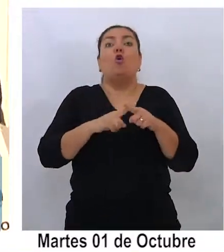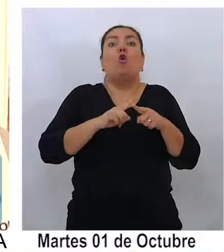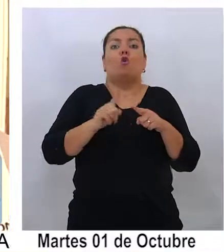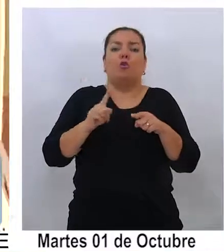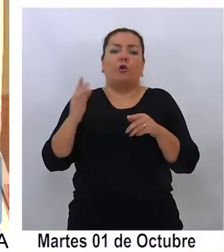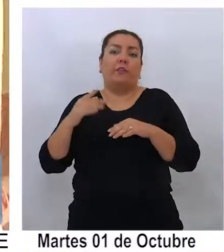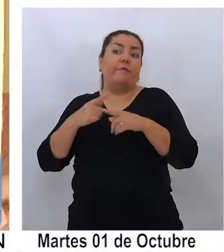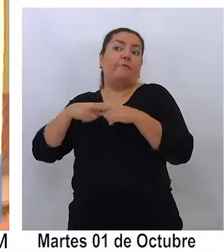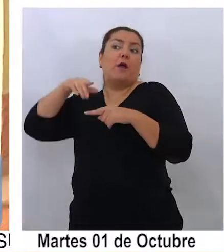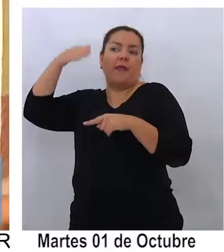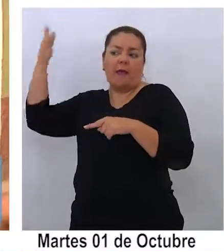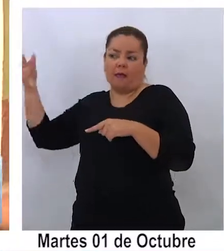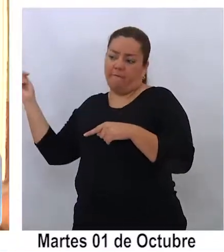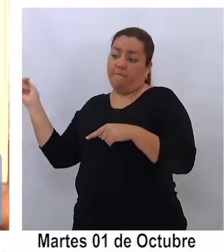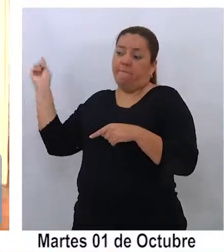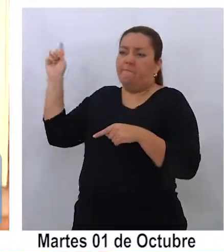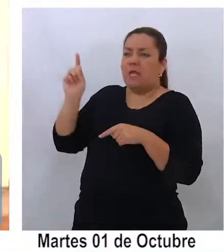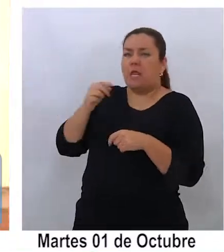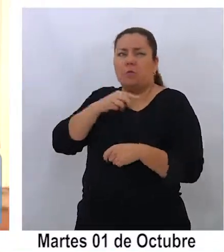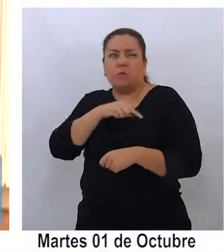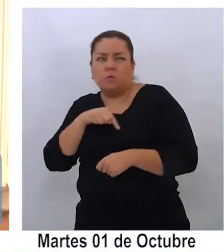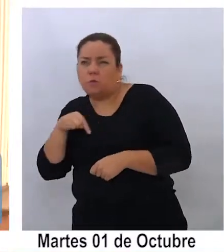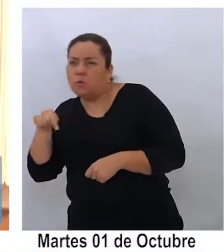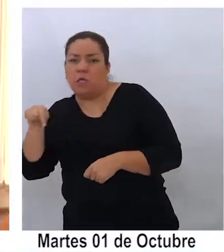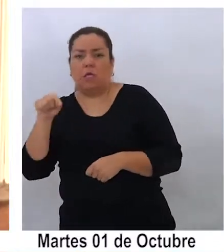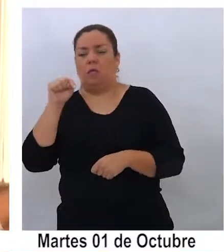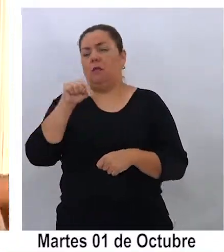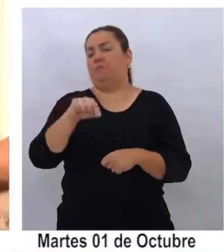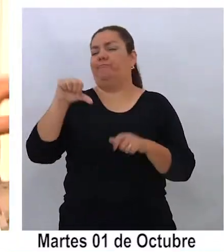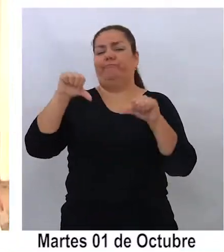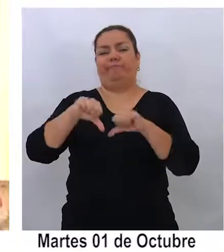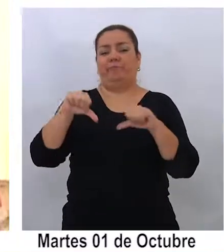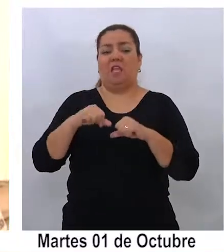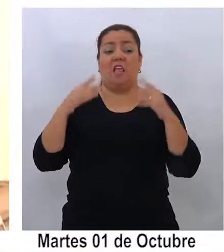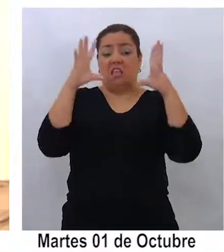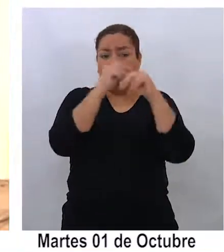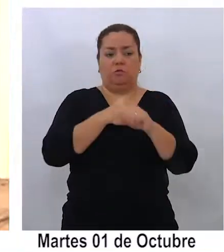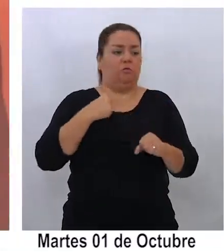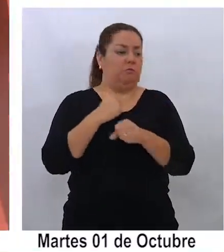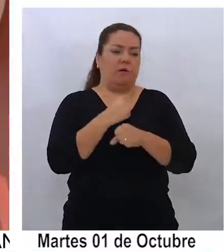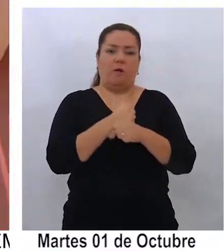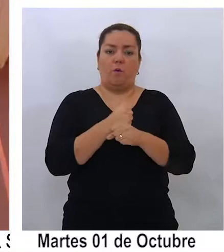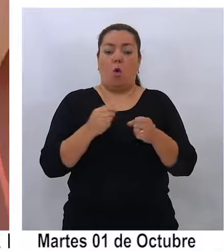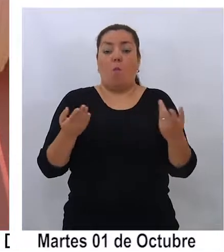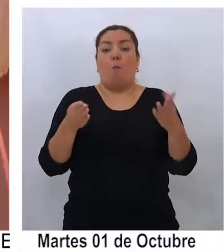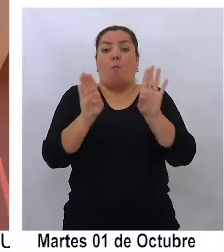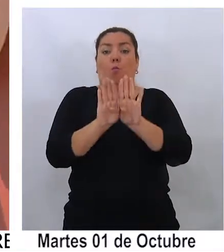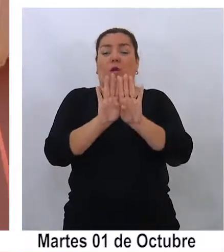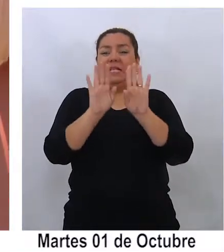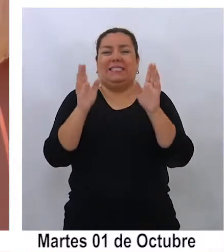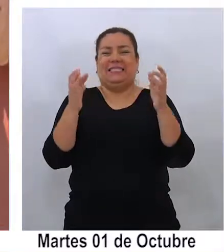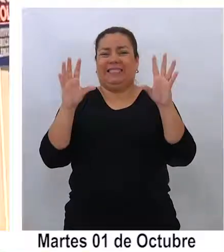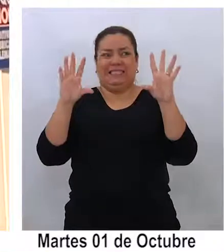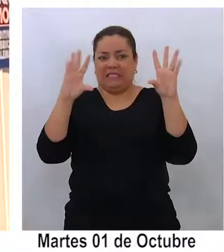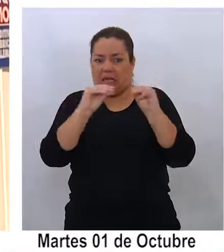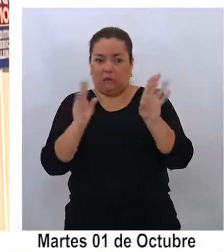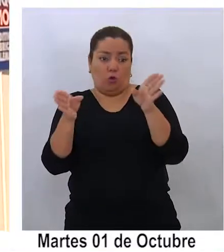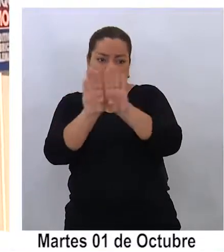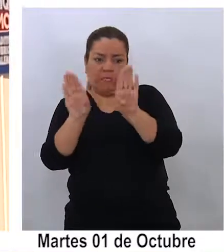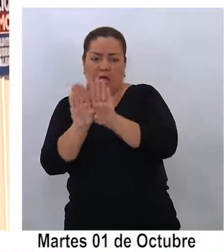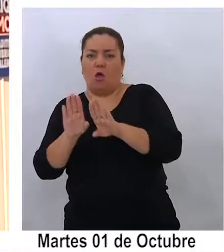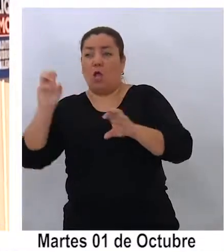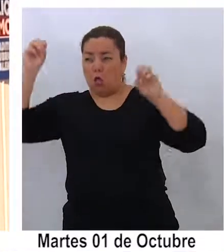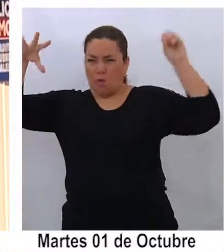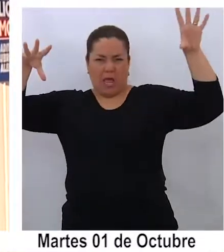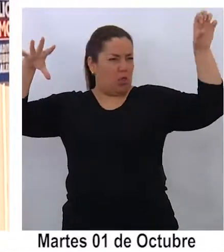céntrico de la ciudad que es malo. Y de noche trabajamos con las puertas cerradas, cerramos todo, tenemos bien iluminado, cerramos